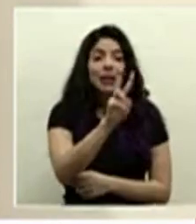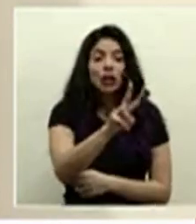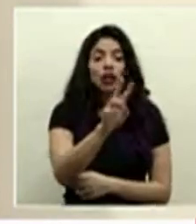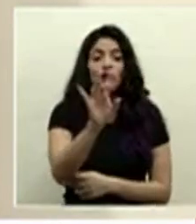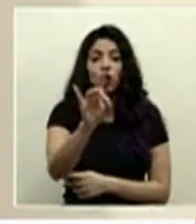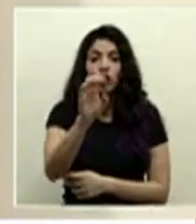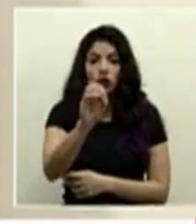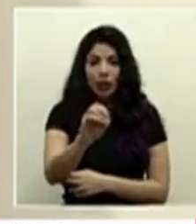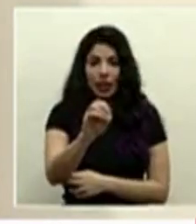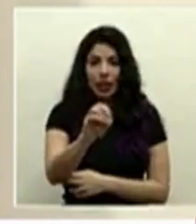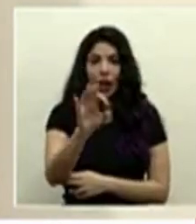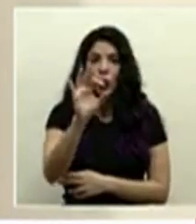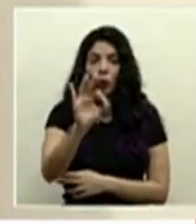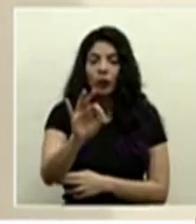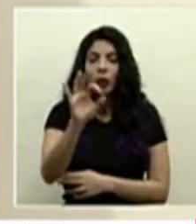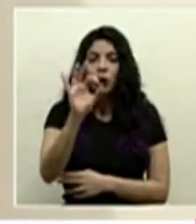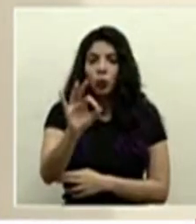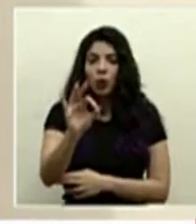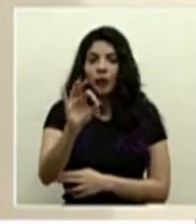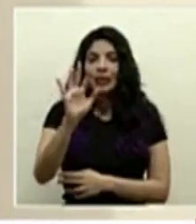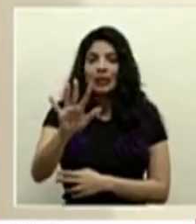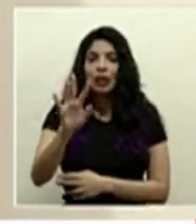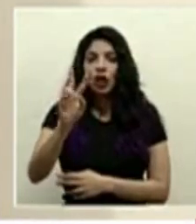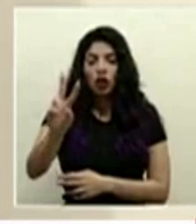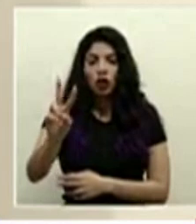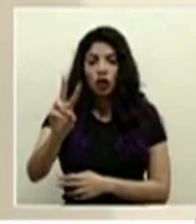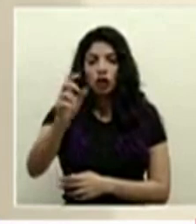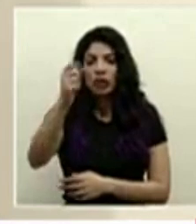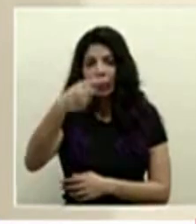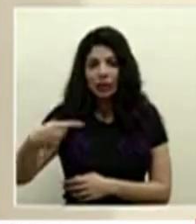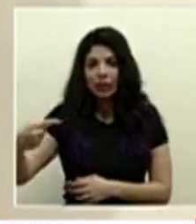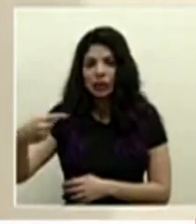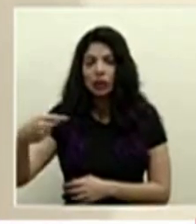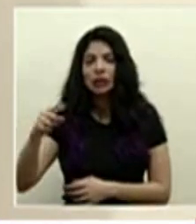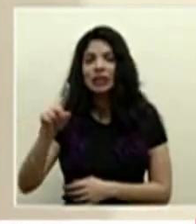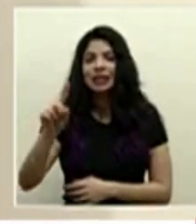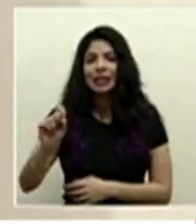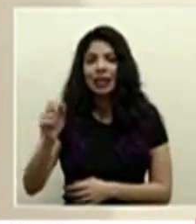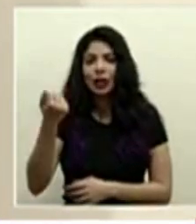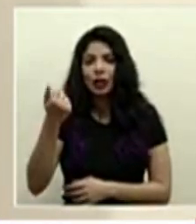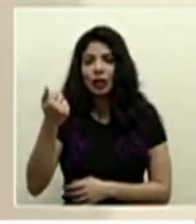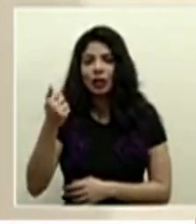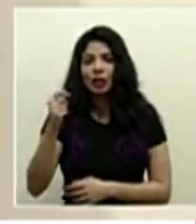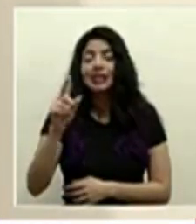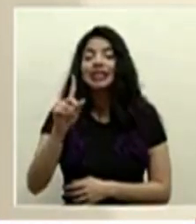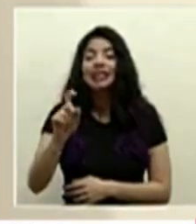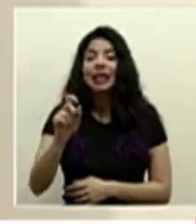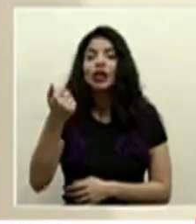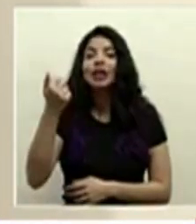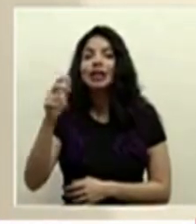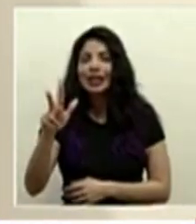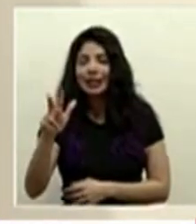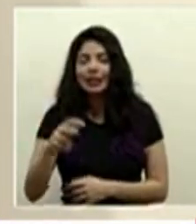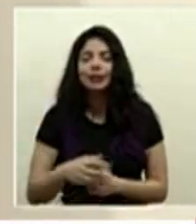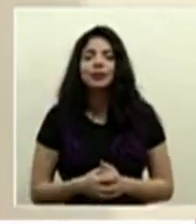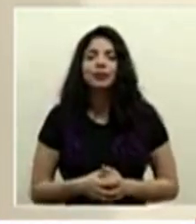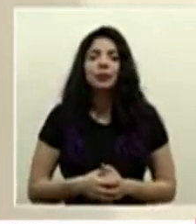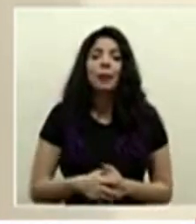2280 9952 extensión 130 perdón 113